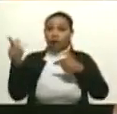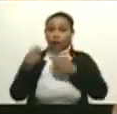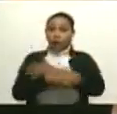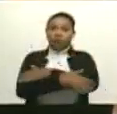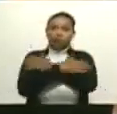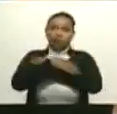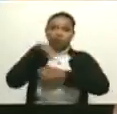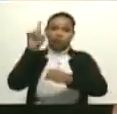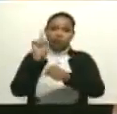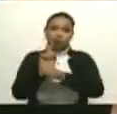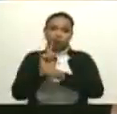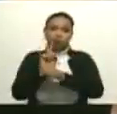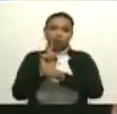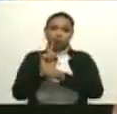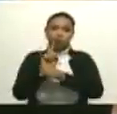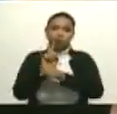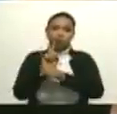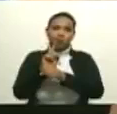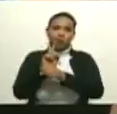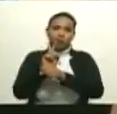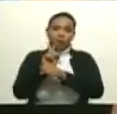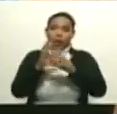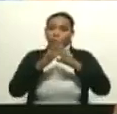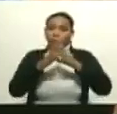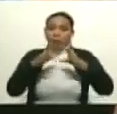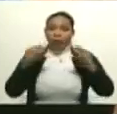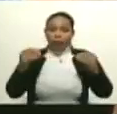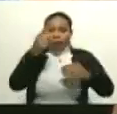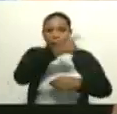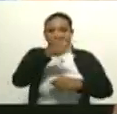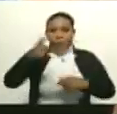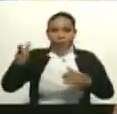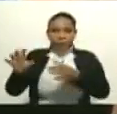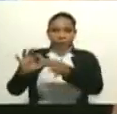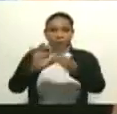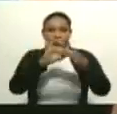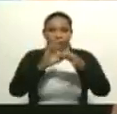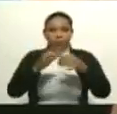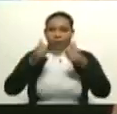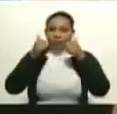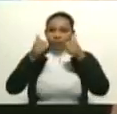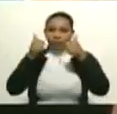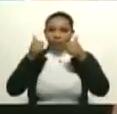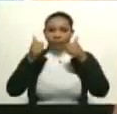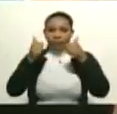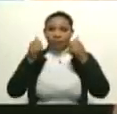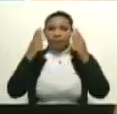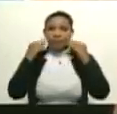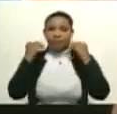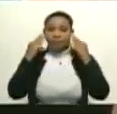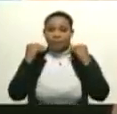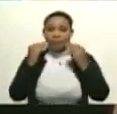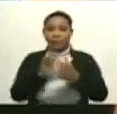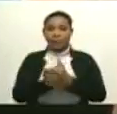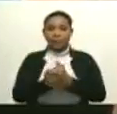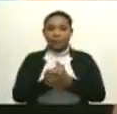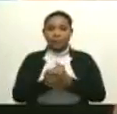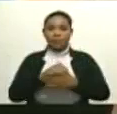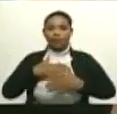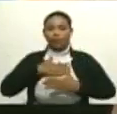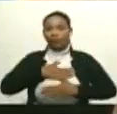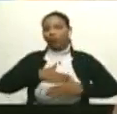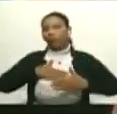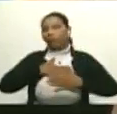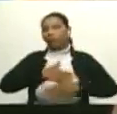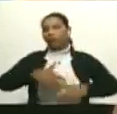único entre todos los artistas, fue bellísimo, de verdad, una experiencia gratificante